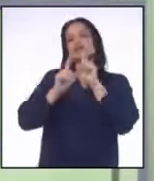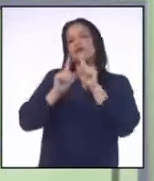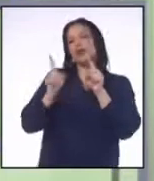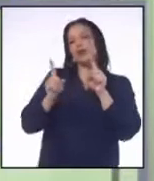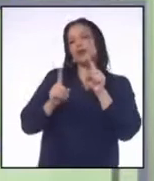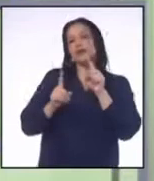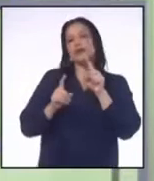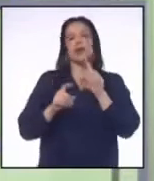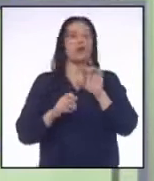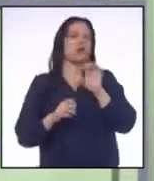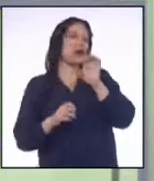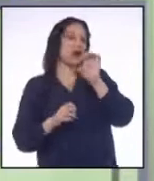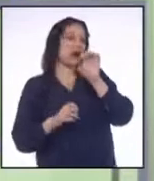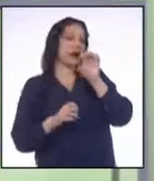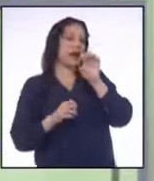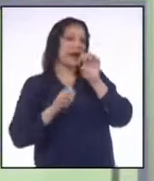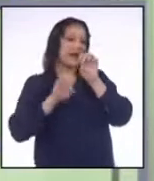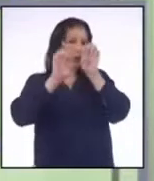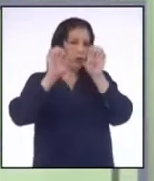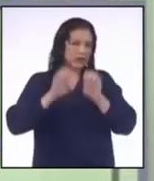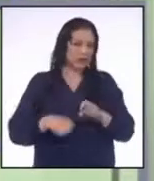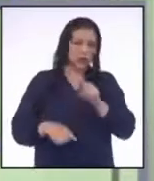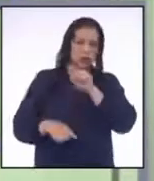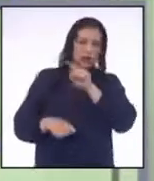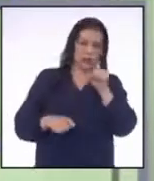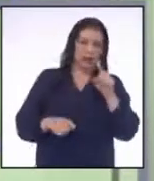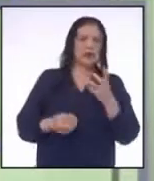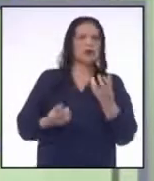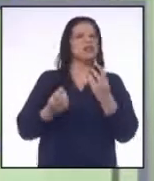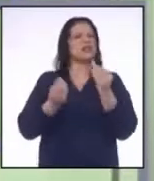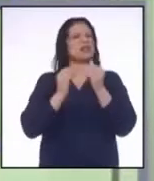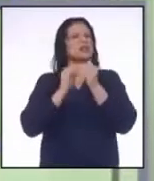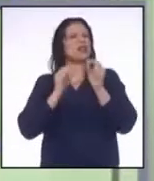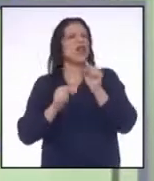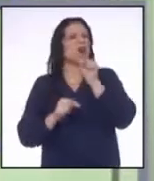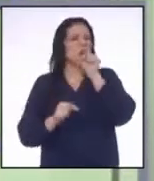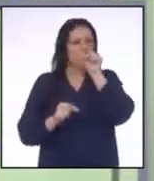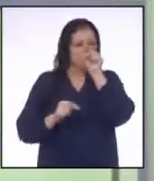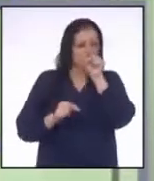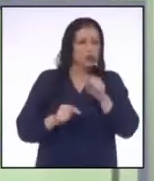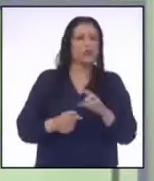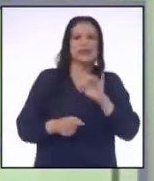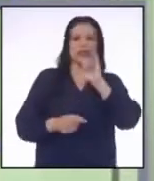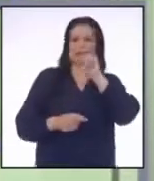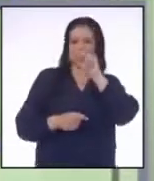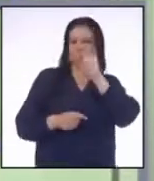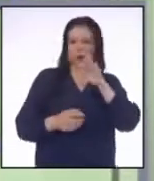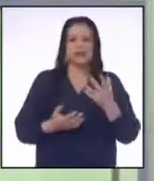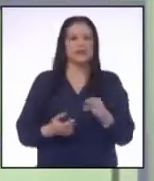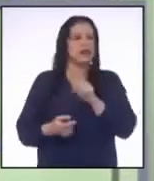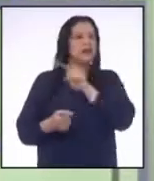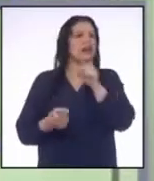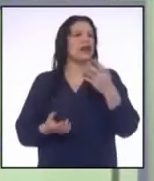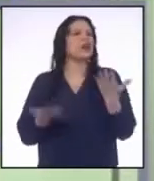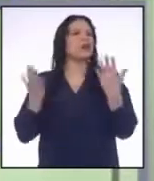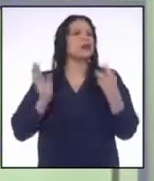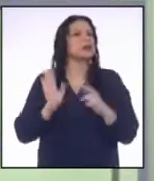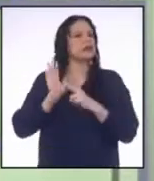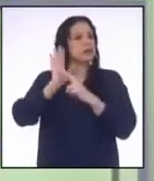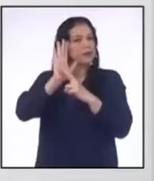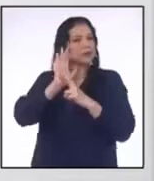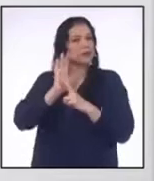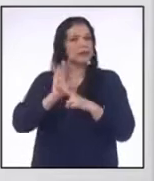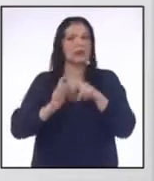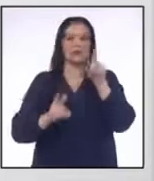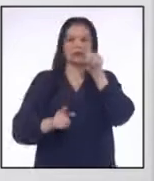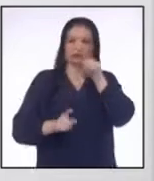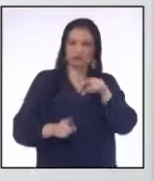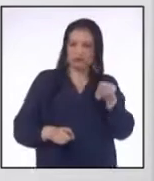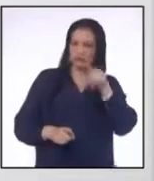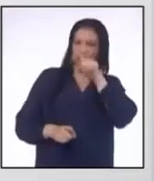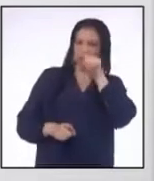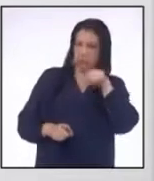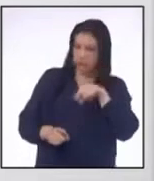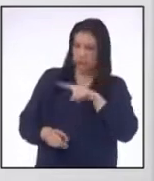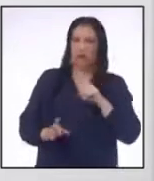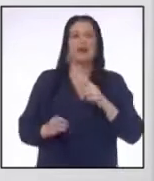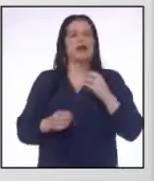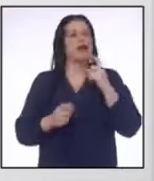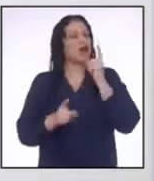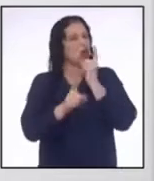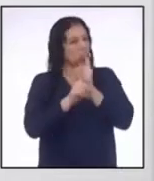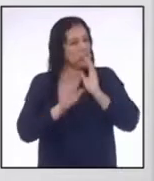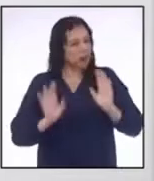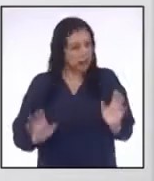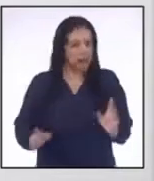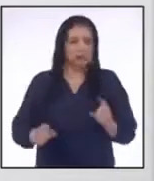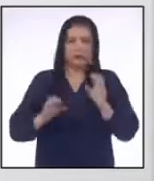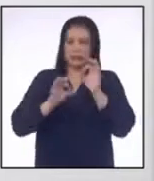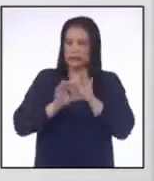una ecuación lineal que su Solución está relacionada con puntos en las Inecuaciones lineales se representa a Través de intervalos Exacto Junior